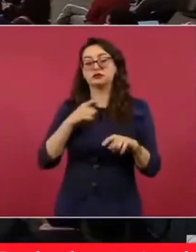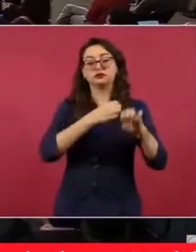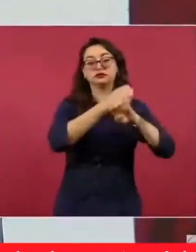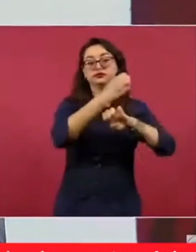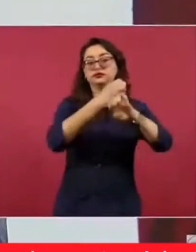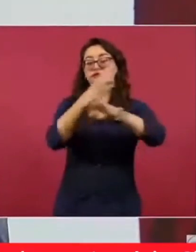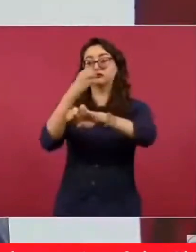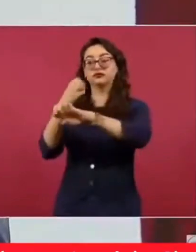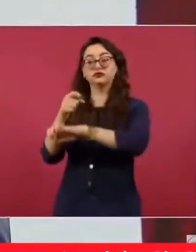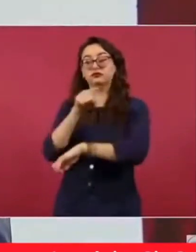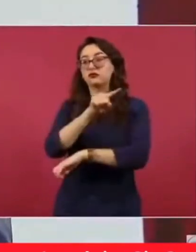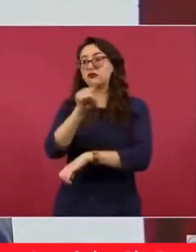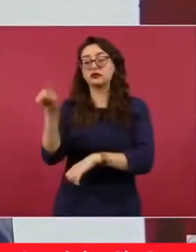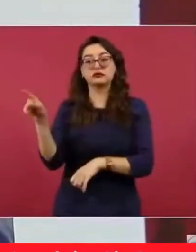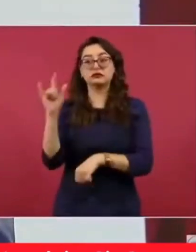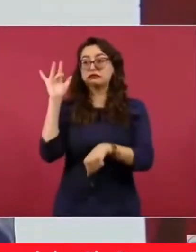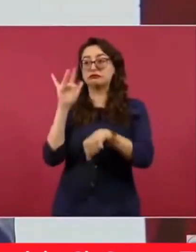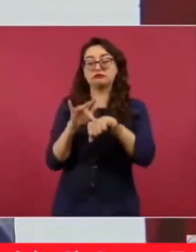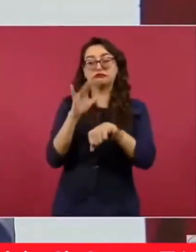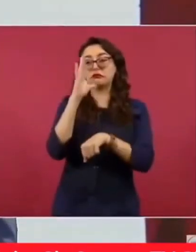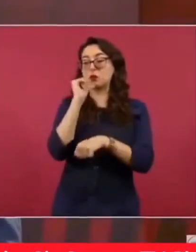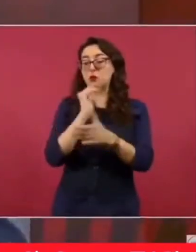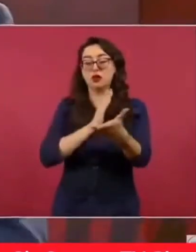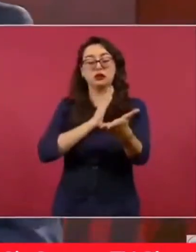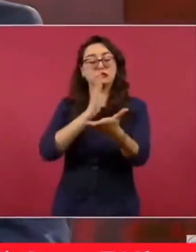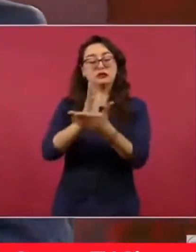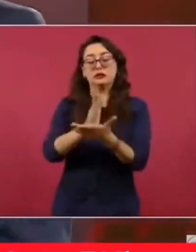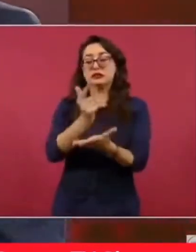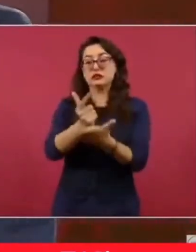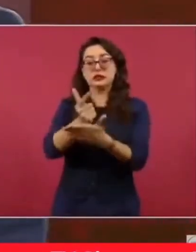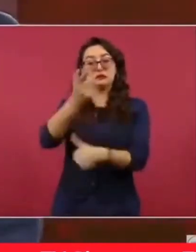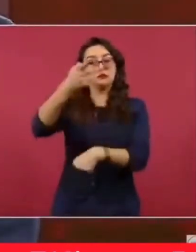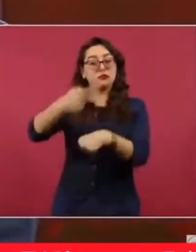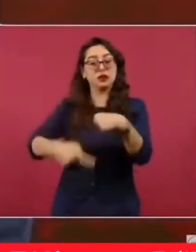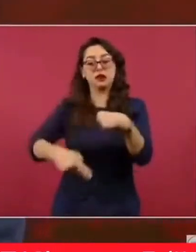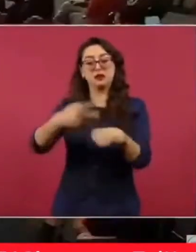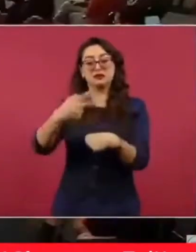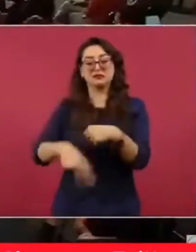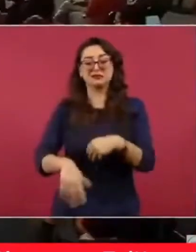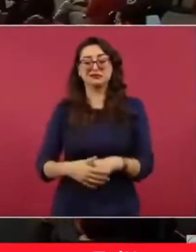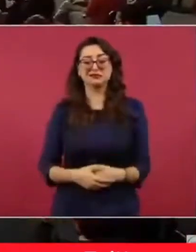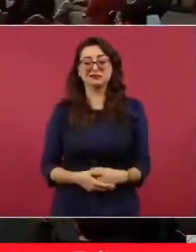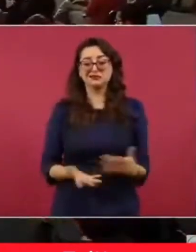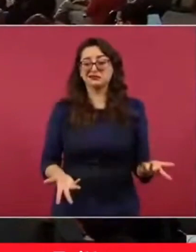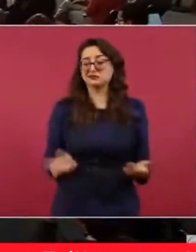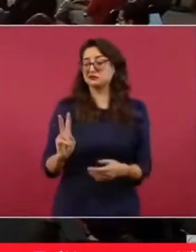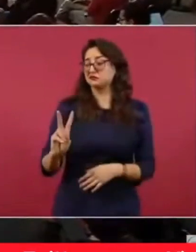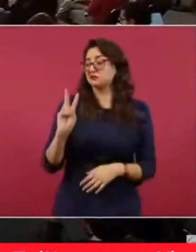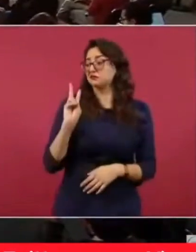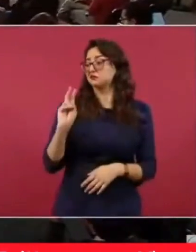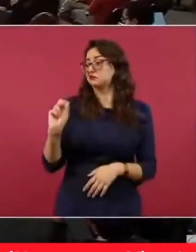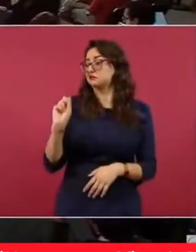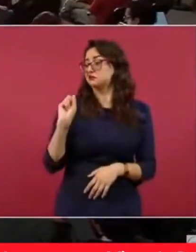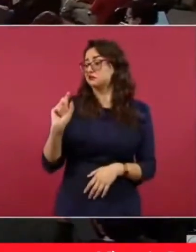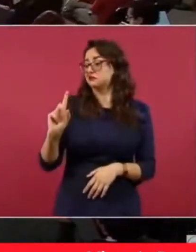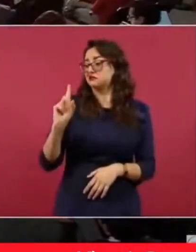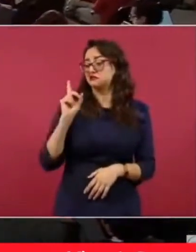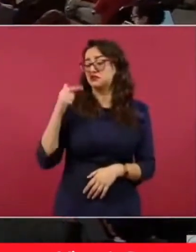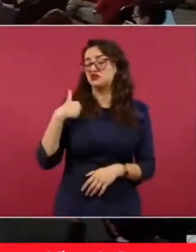en Matamoros, en Reynosa, en Nuevo Laredo.